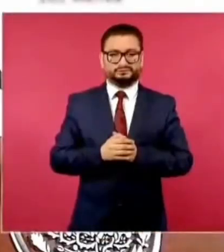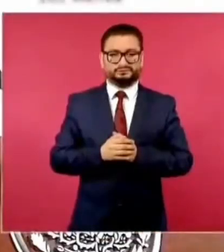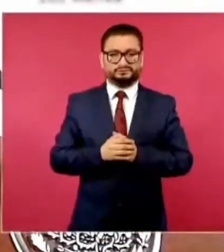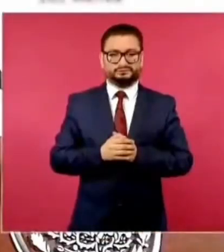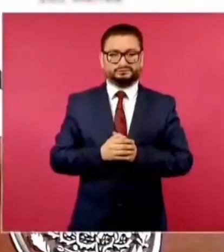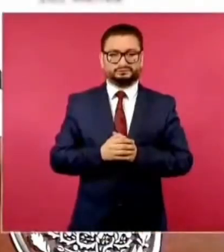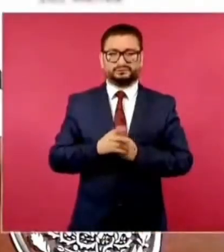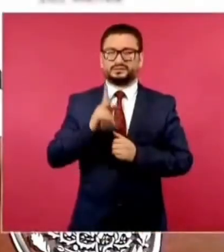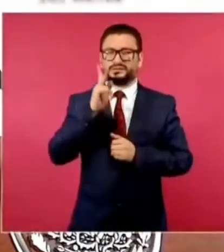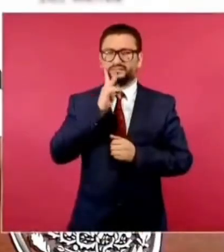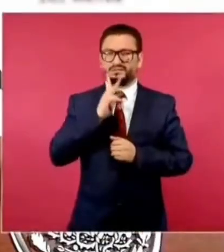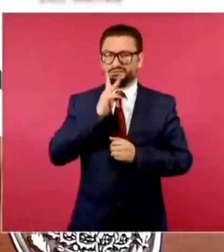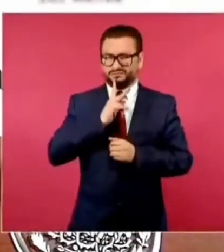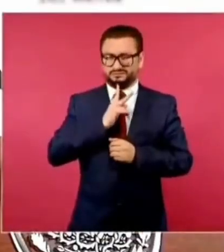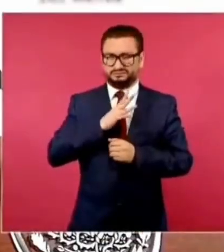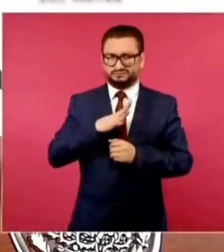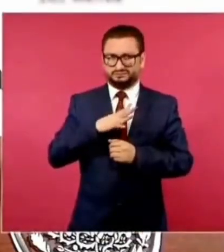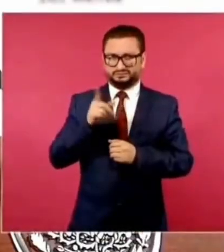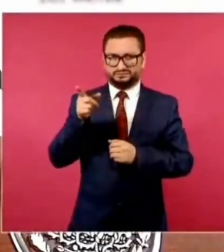A ver si tenemos...